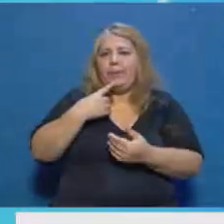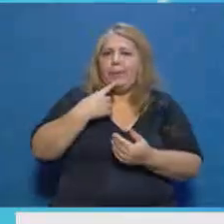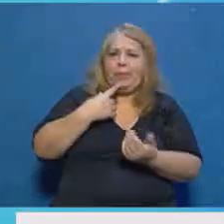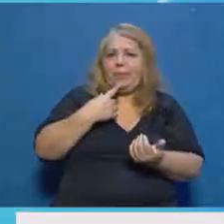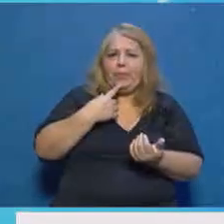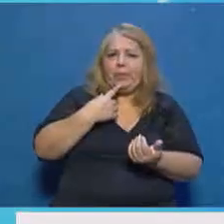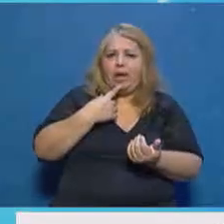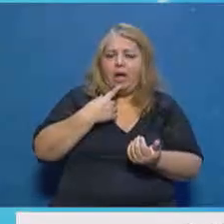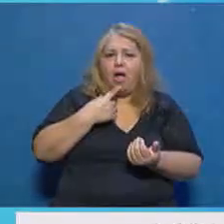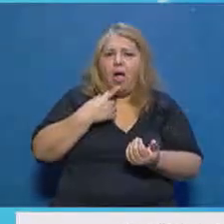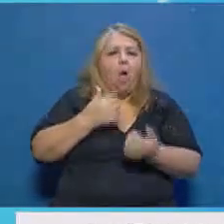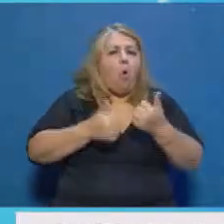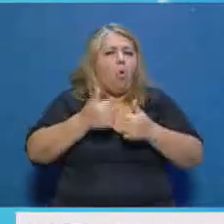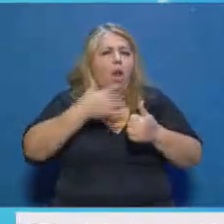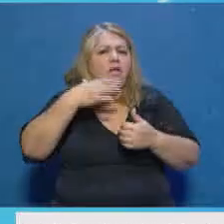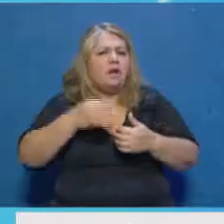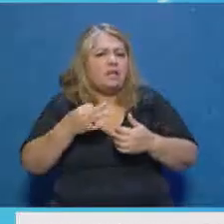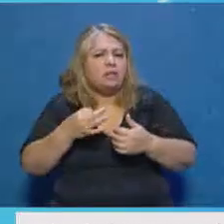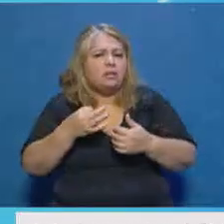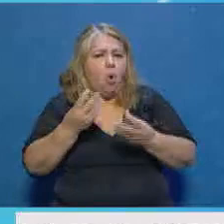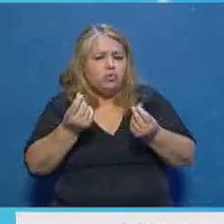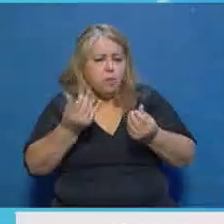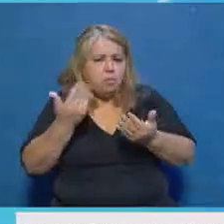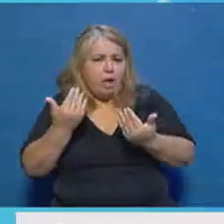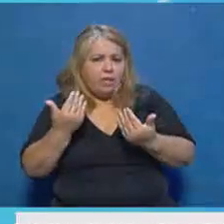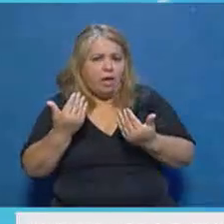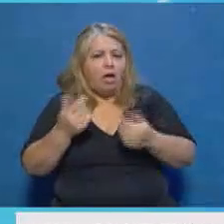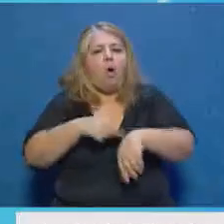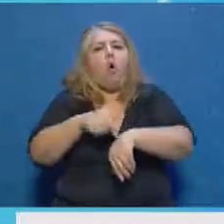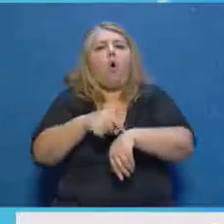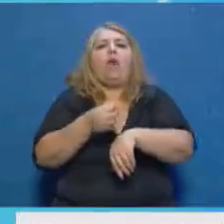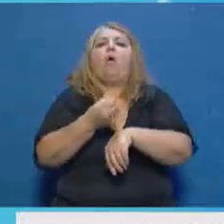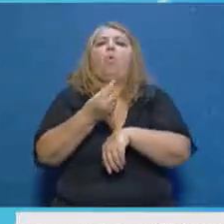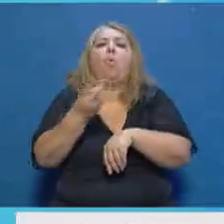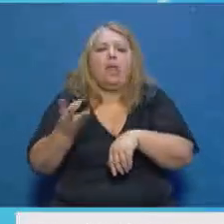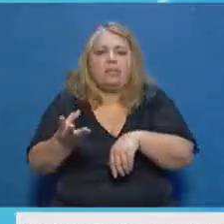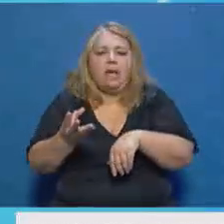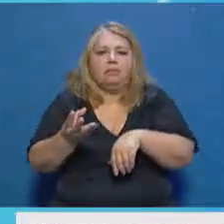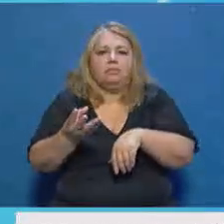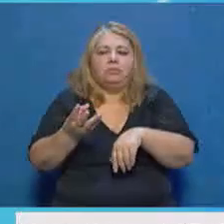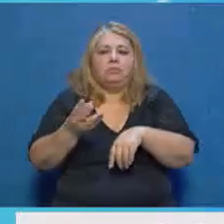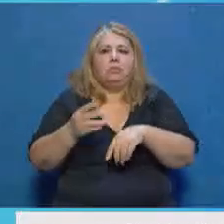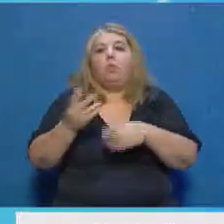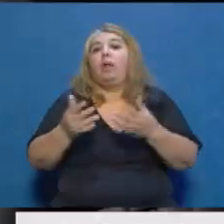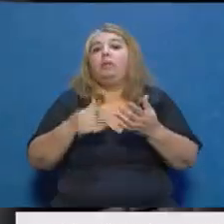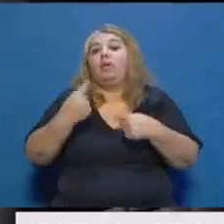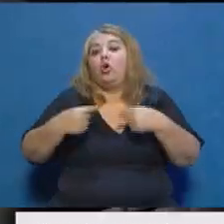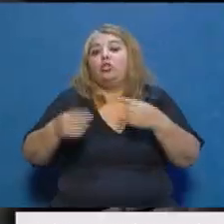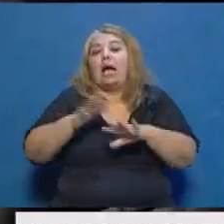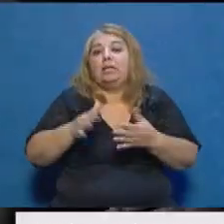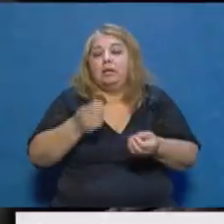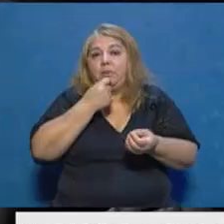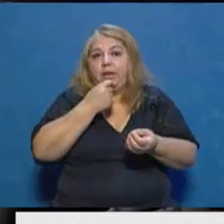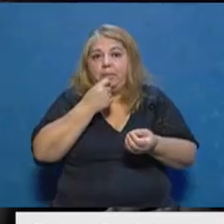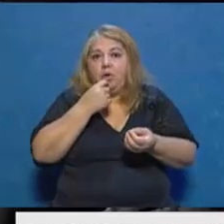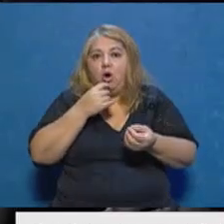que realmente sirve? ¿Cuántas horas nos sirve? ¿Y qué otro tipo de medidas hay que tomar? Medidas higiénicas, como por ejemplo no